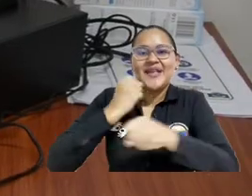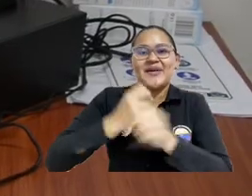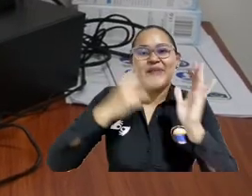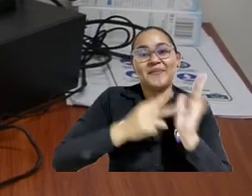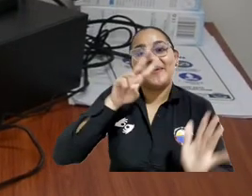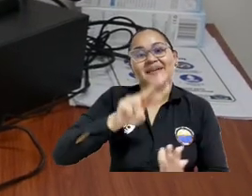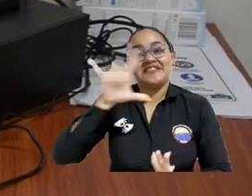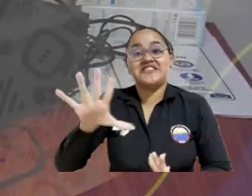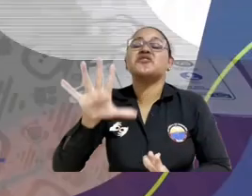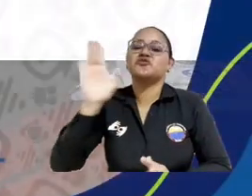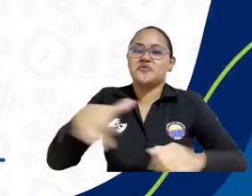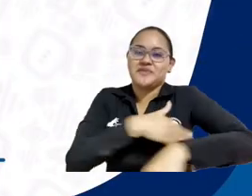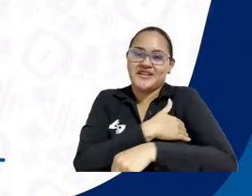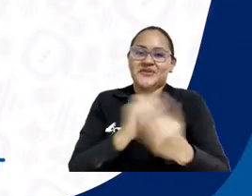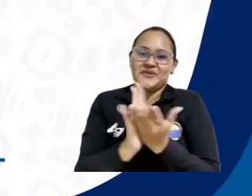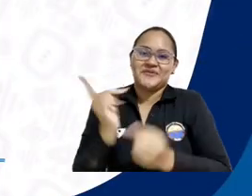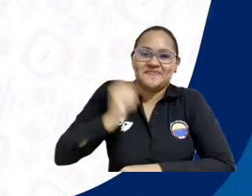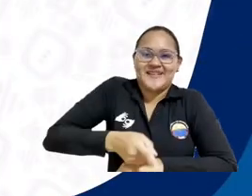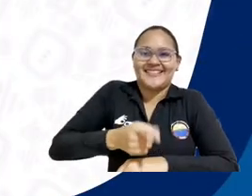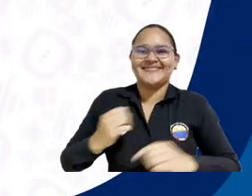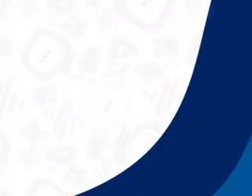dispuesto por el Ministerio de Educación.